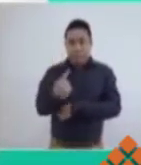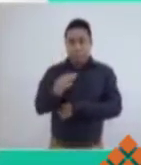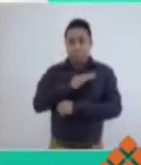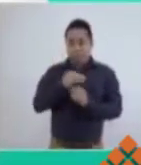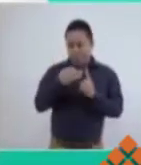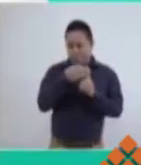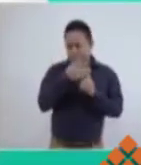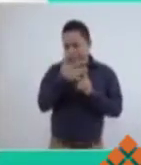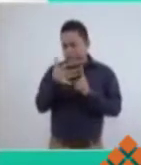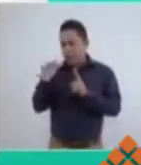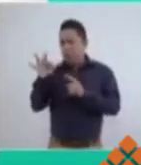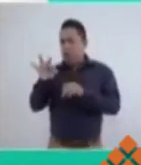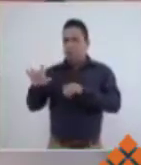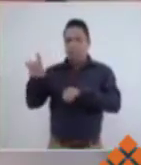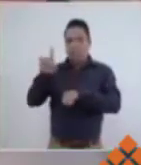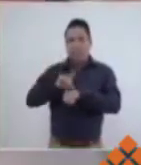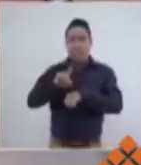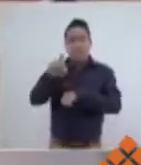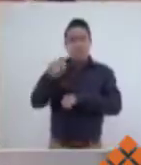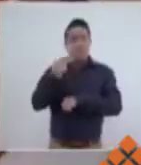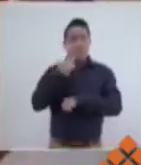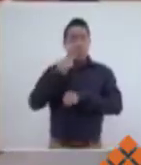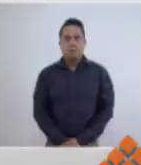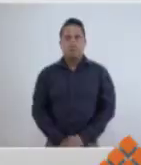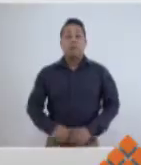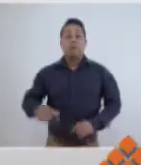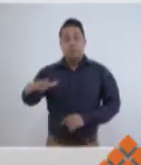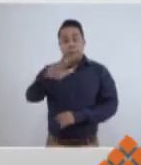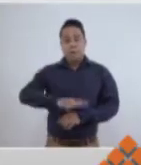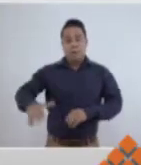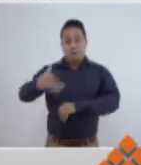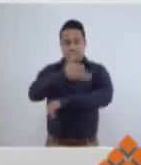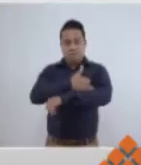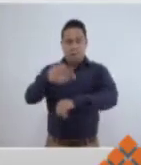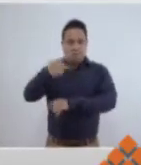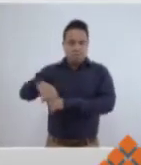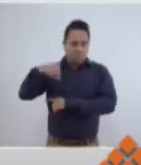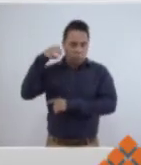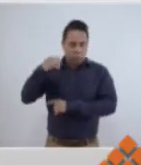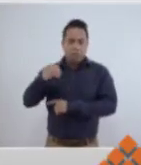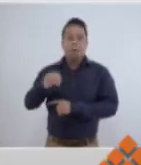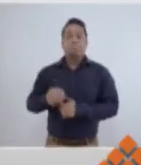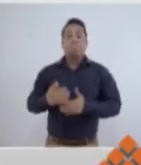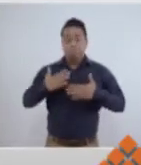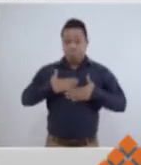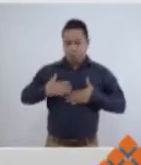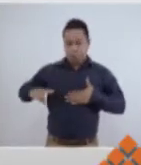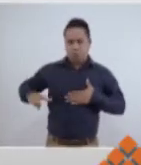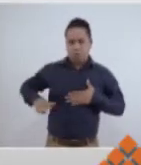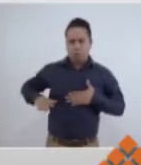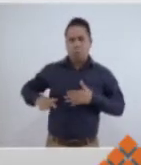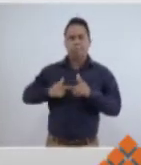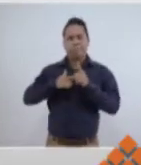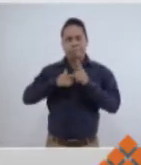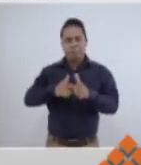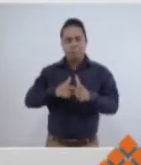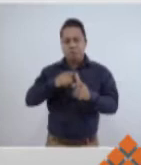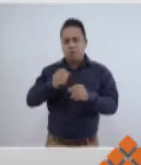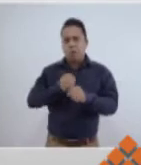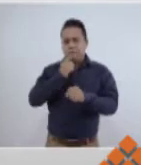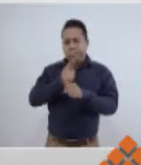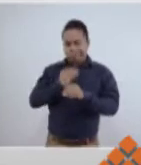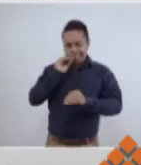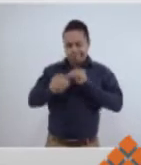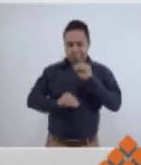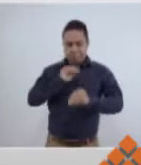sociedad civil el bienestar de las familias oaxaqueñas. Queridas familias oaxaqueñas, en mi gobierno seguimos creando las